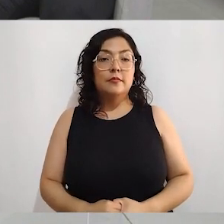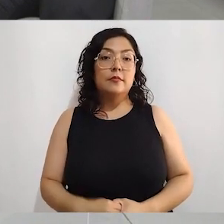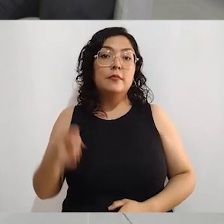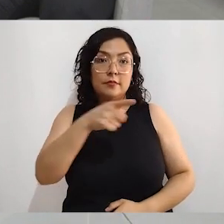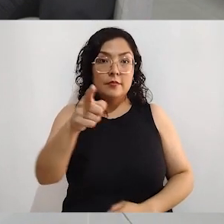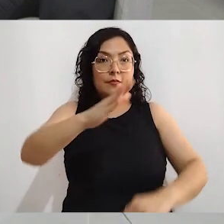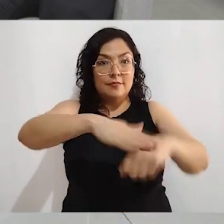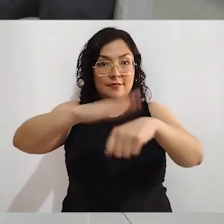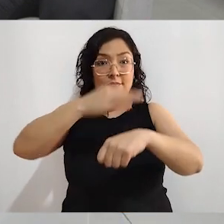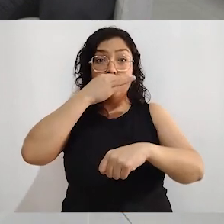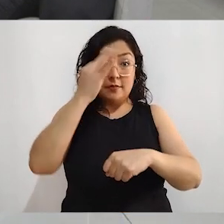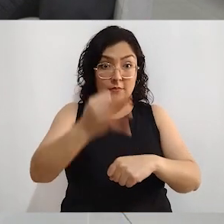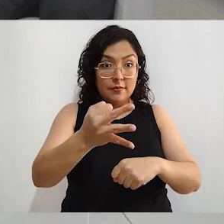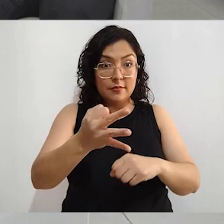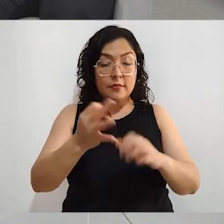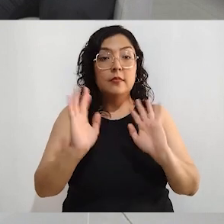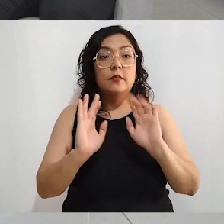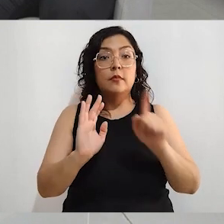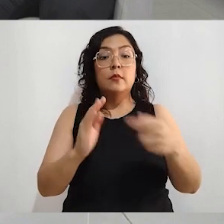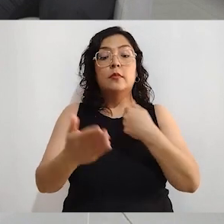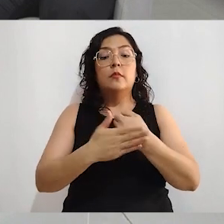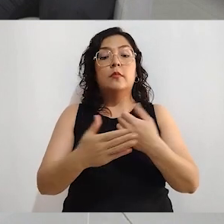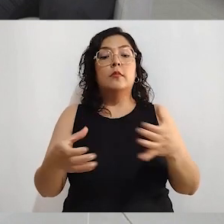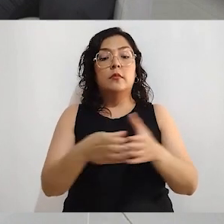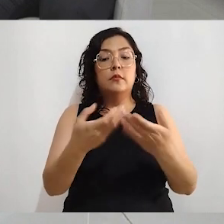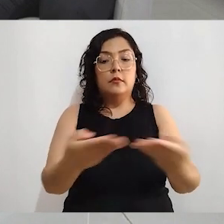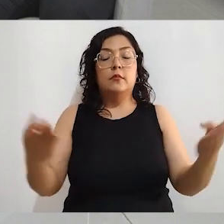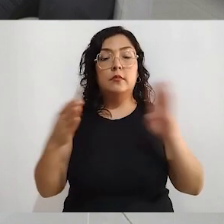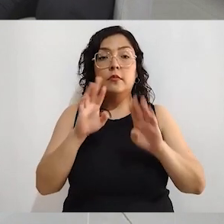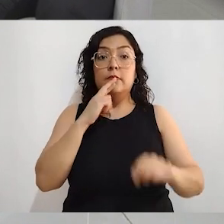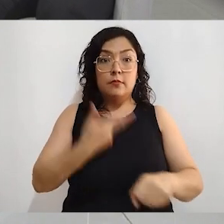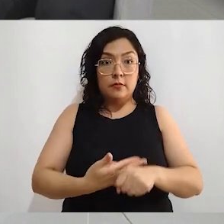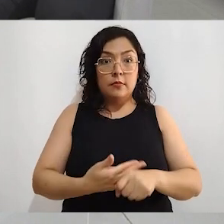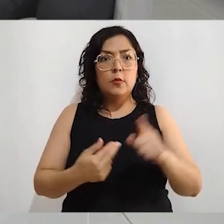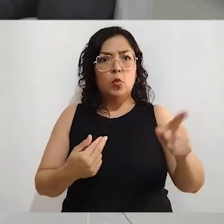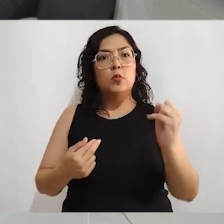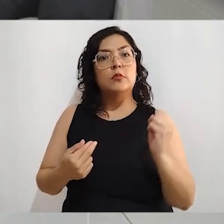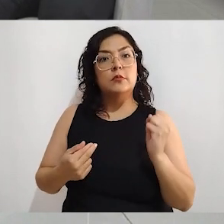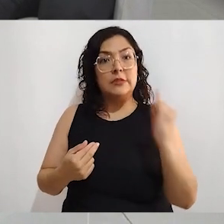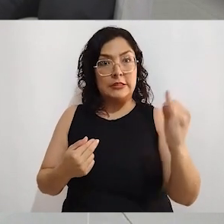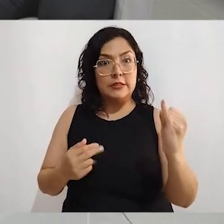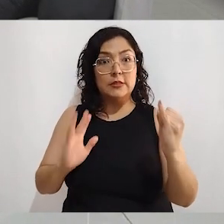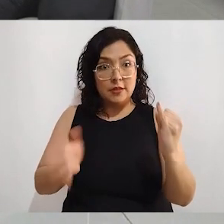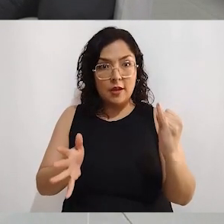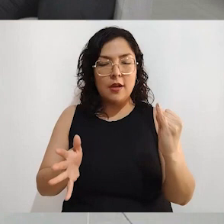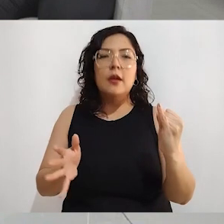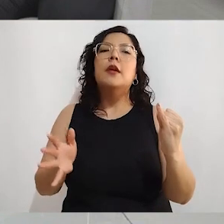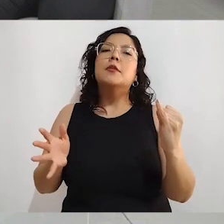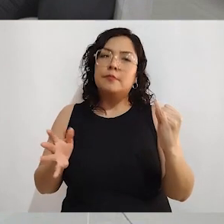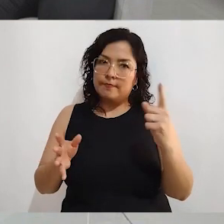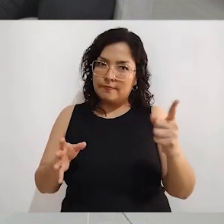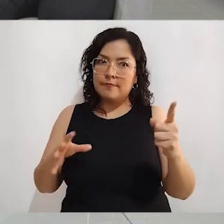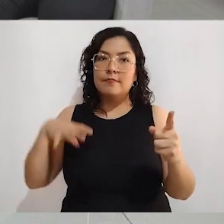ya notificados y ya aceptaron, también en su momento como bien se les precisa ya el cargo, pues echarle muchas ganas,